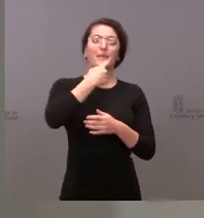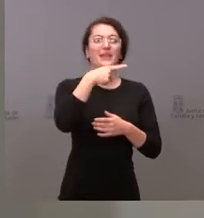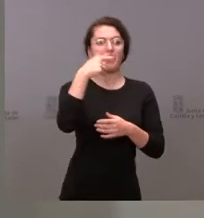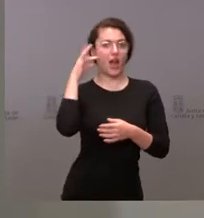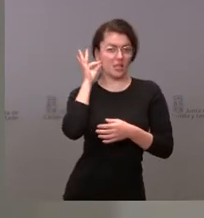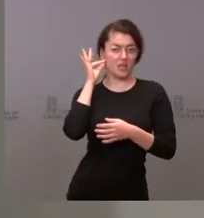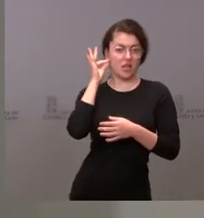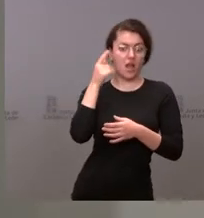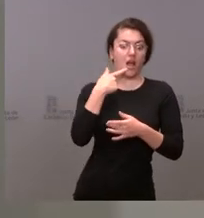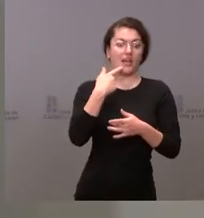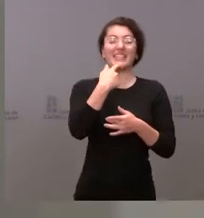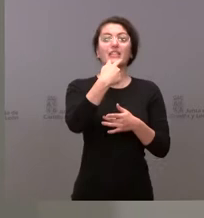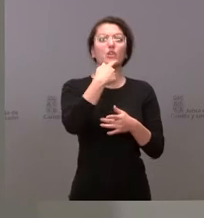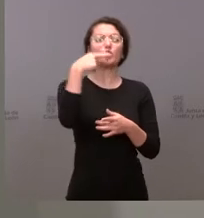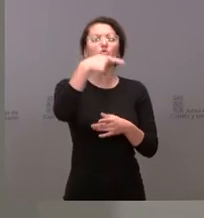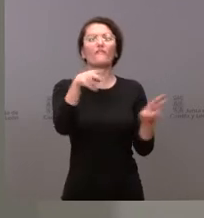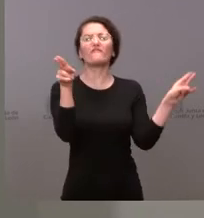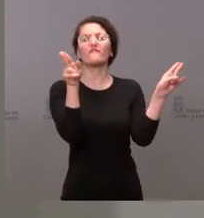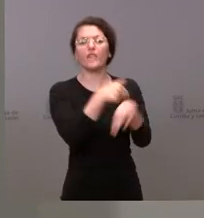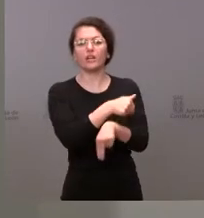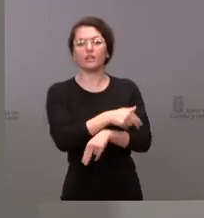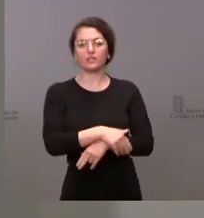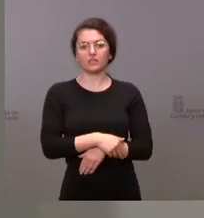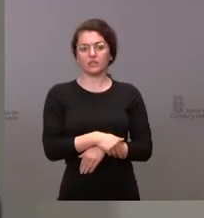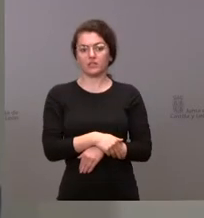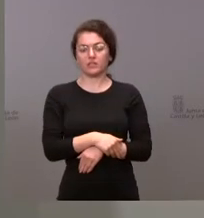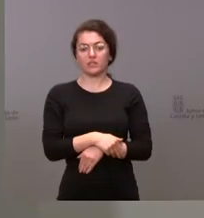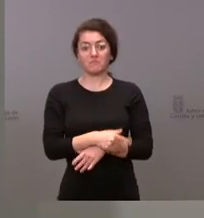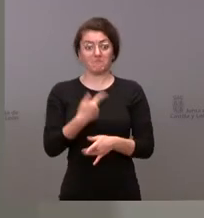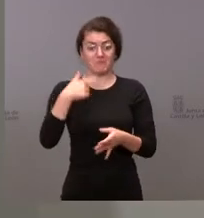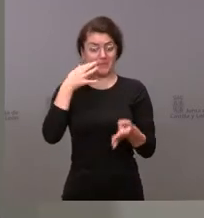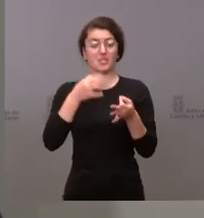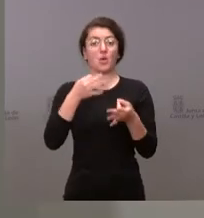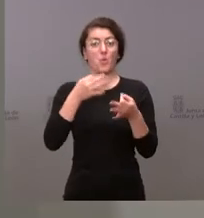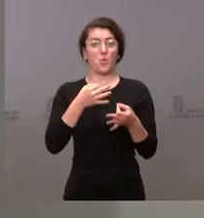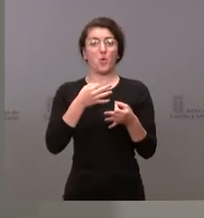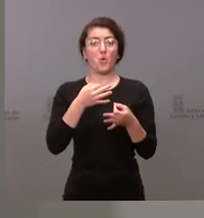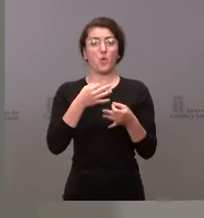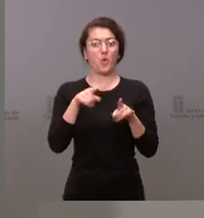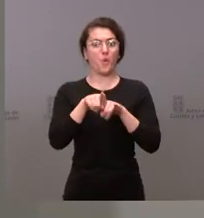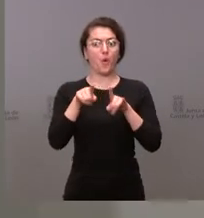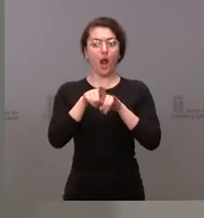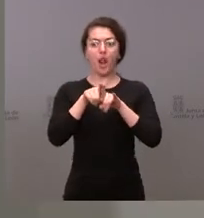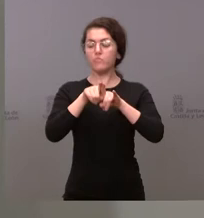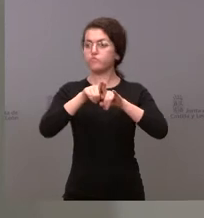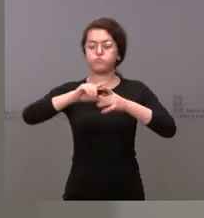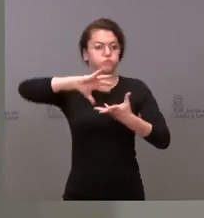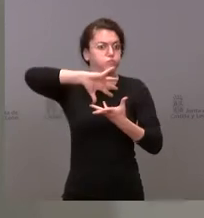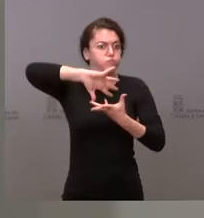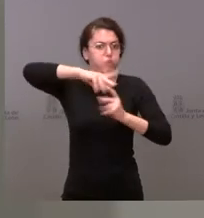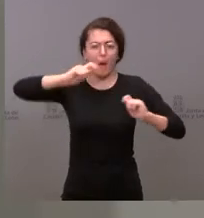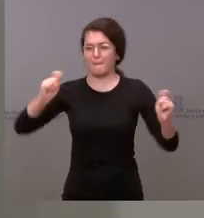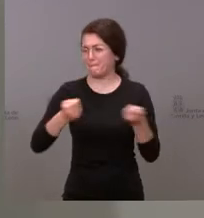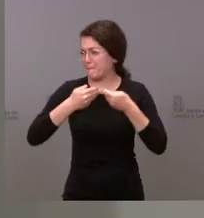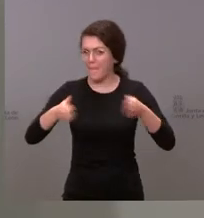a acabar inhabilitando. Estoy seguro de que habría abierto todos los telediarios del país y